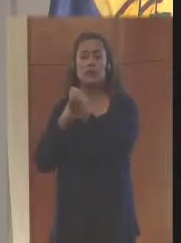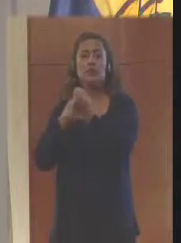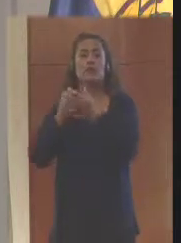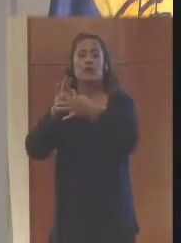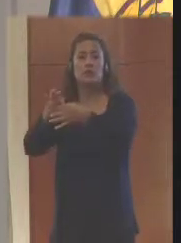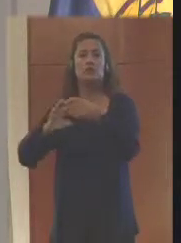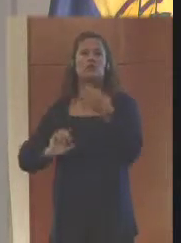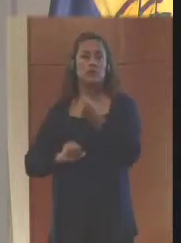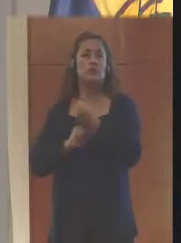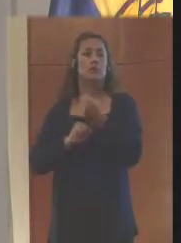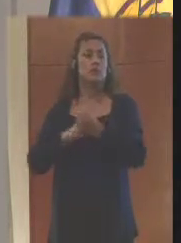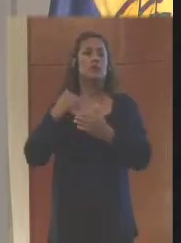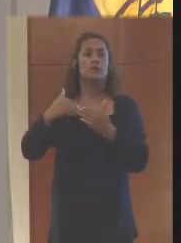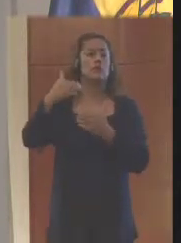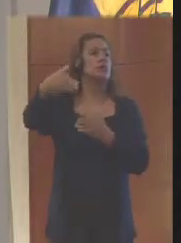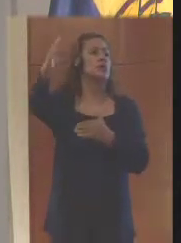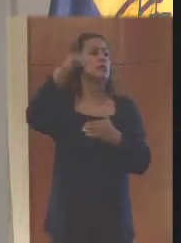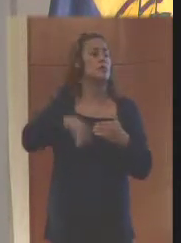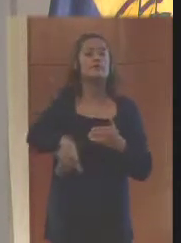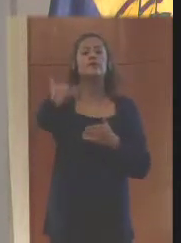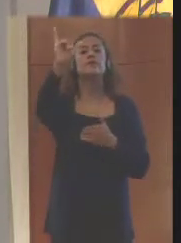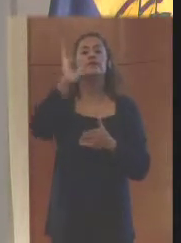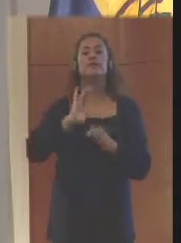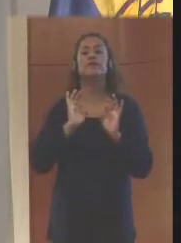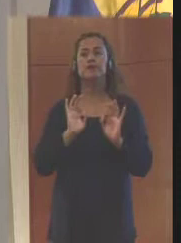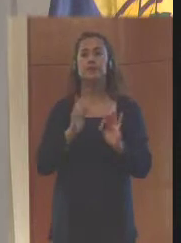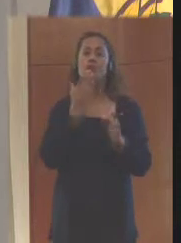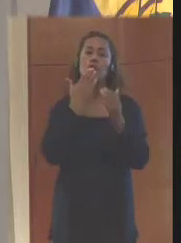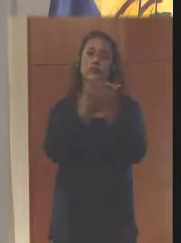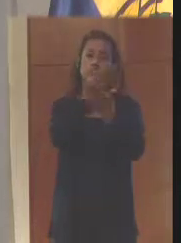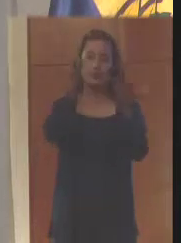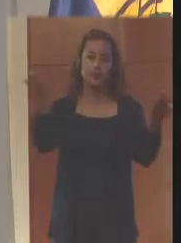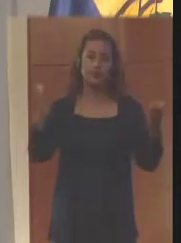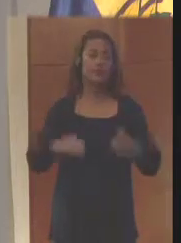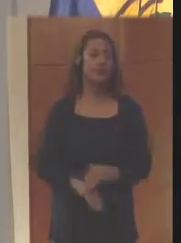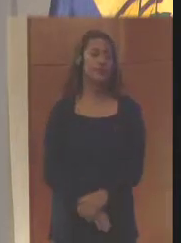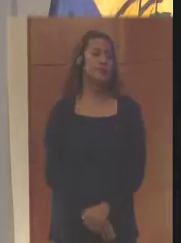necesario darlas a conocer para aumentar su divulgación. Muchas gracias.